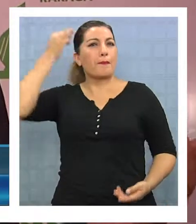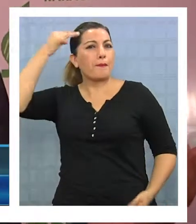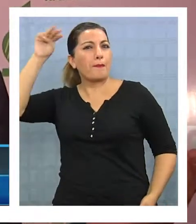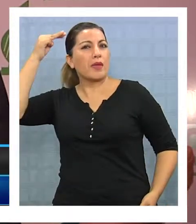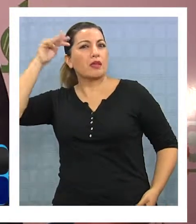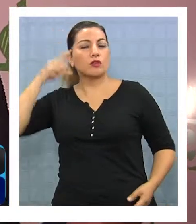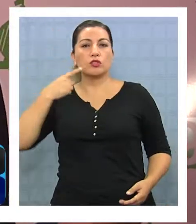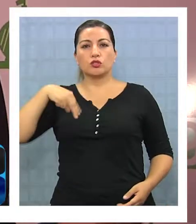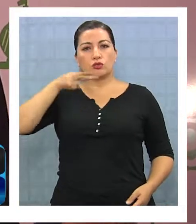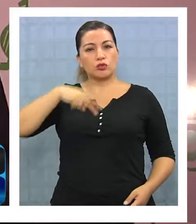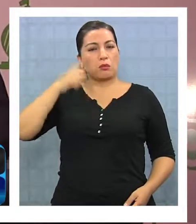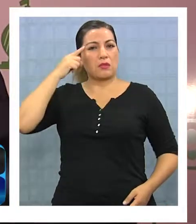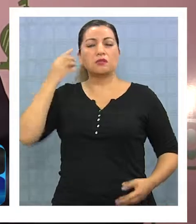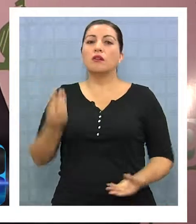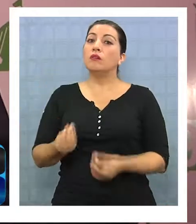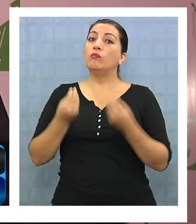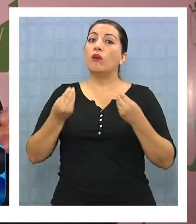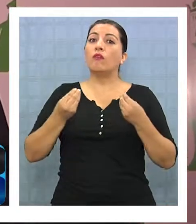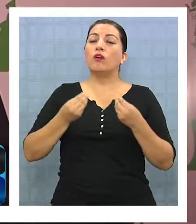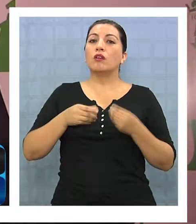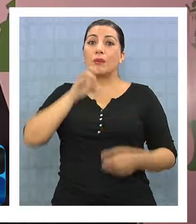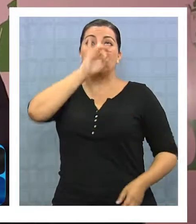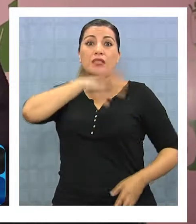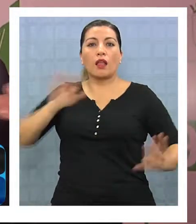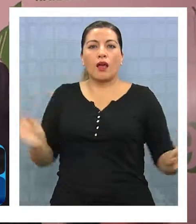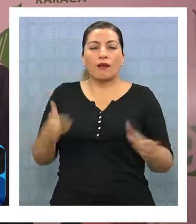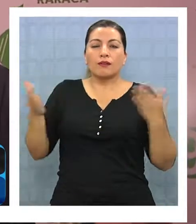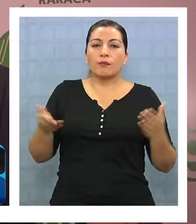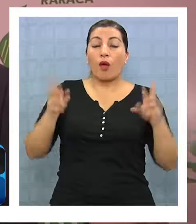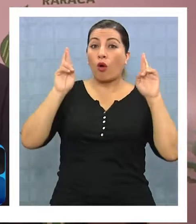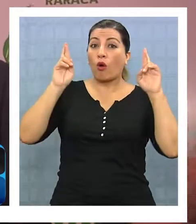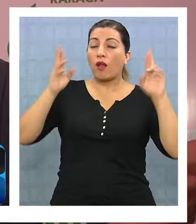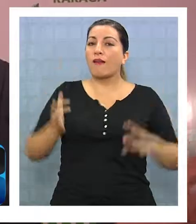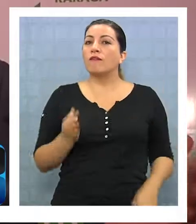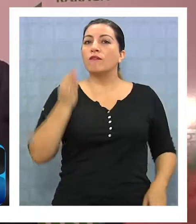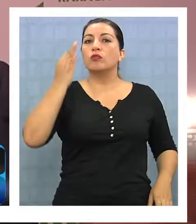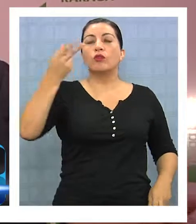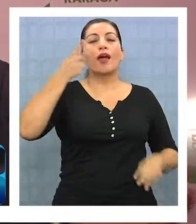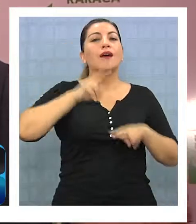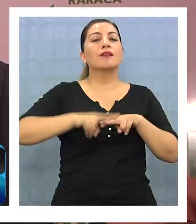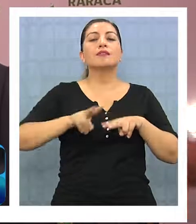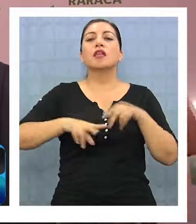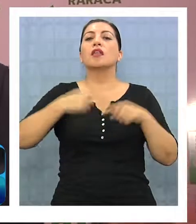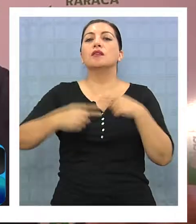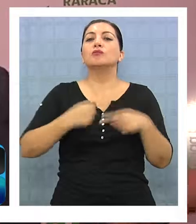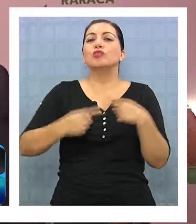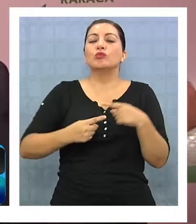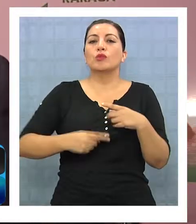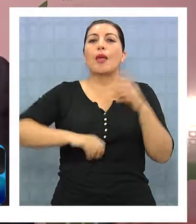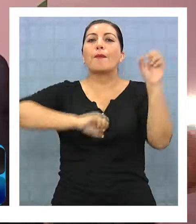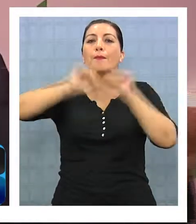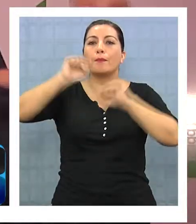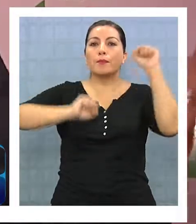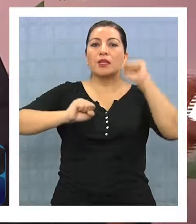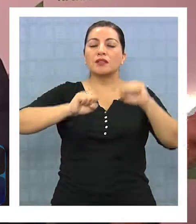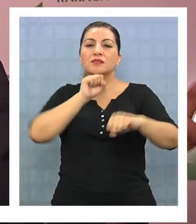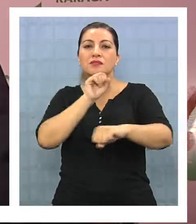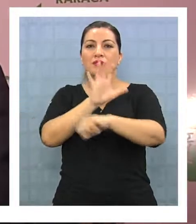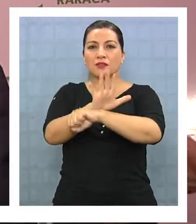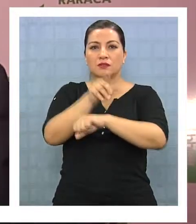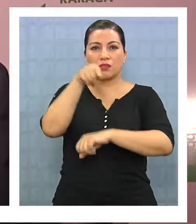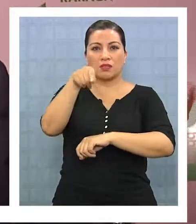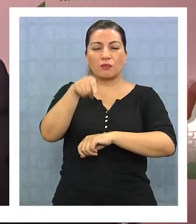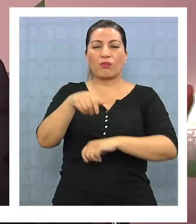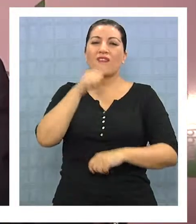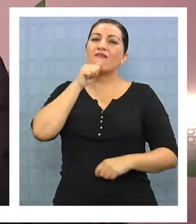súper bueno, yo creo, para incentivar que en Chile, ojalá algún día haya industria de cine, porque yo creo que todavía no hay una industria asentada, sino que